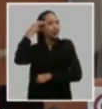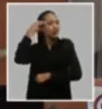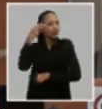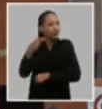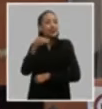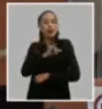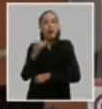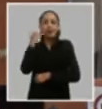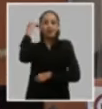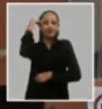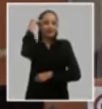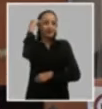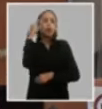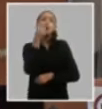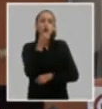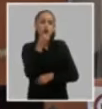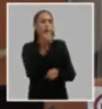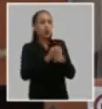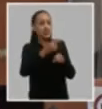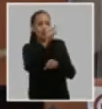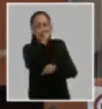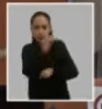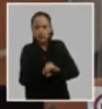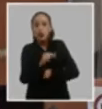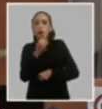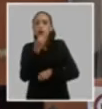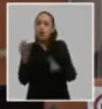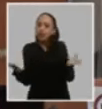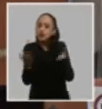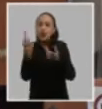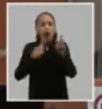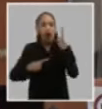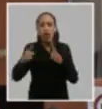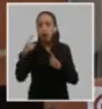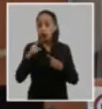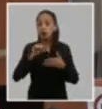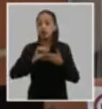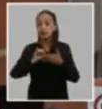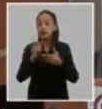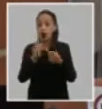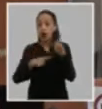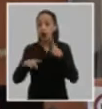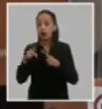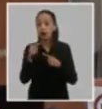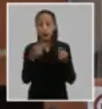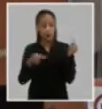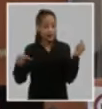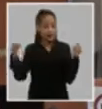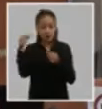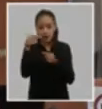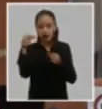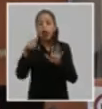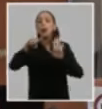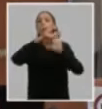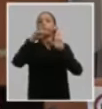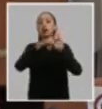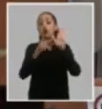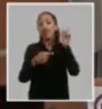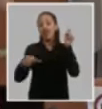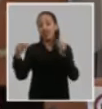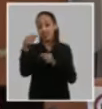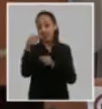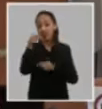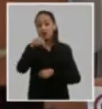generar encadenamientos productivos y de valor entre las diferentes formas de propiedad y gestión eso sí sobre la base de las prioridades estratégicas